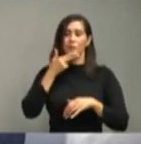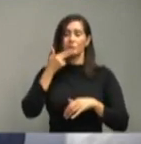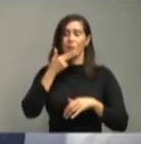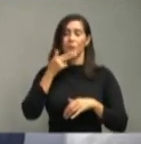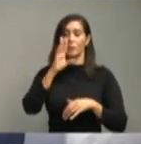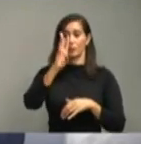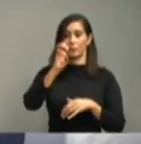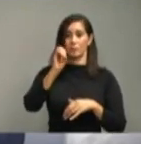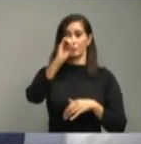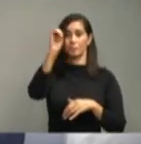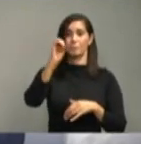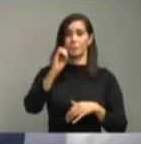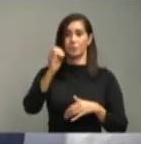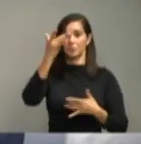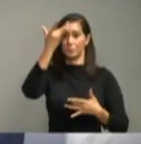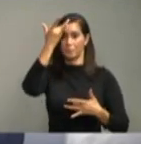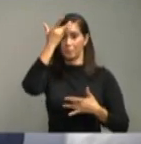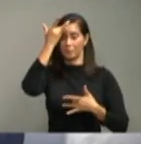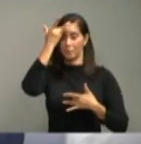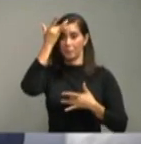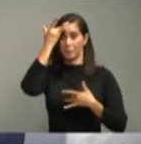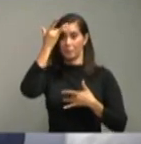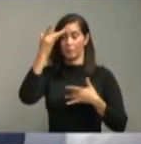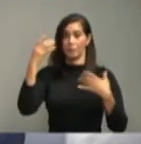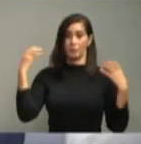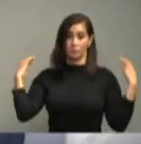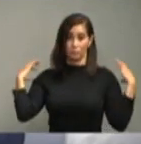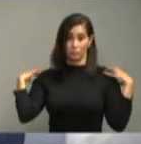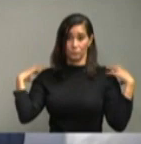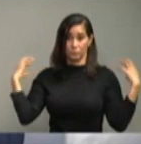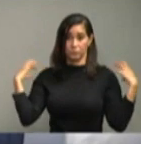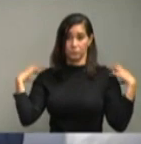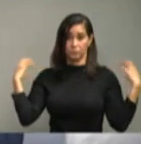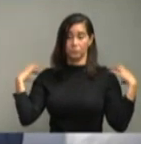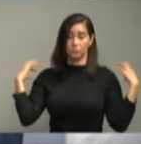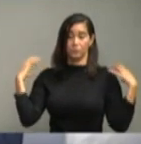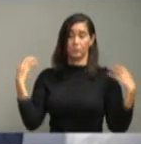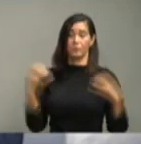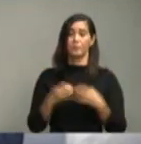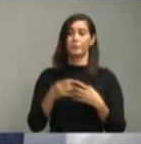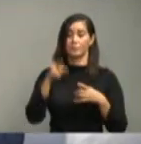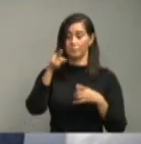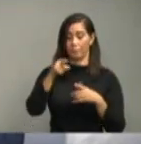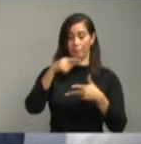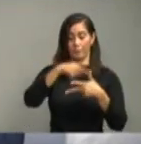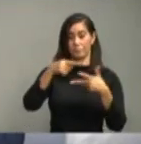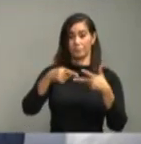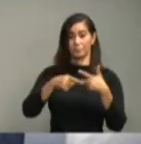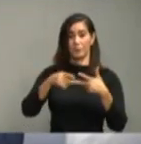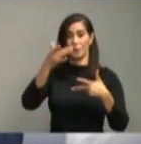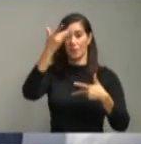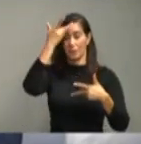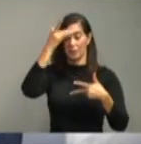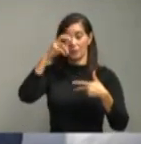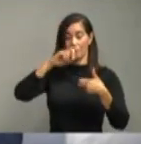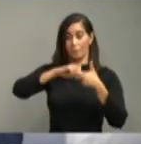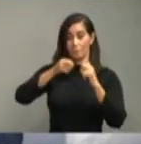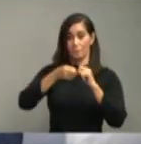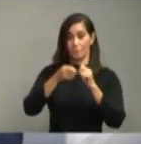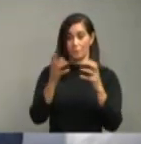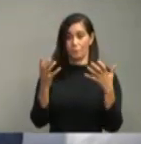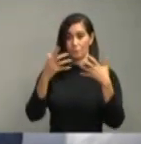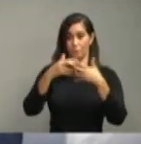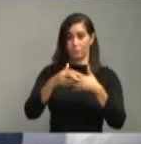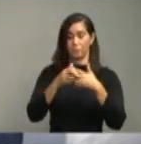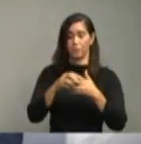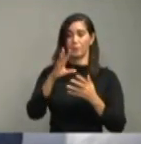% a enfermedad crónica pulmonar. De manera que, ahí tenemos un porciento, de más